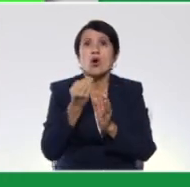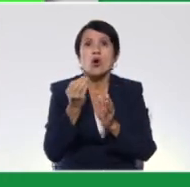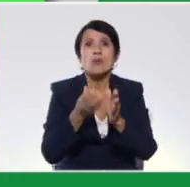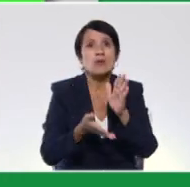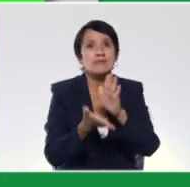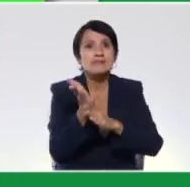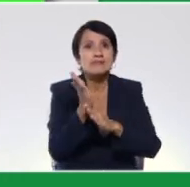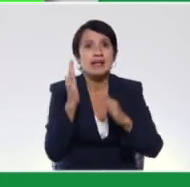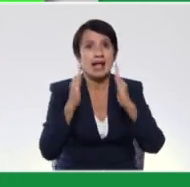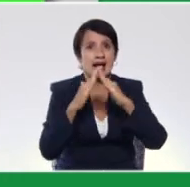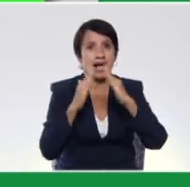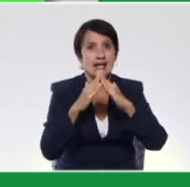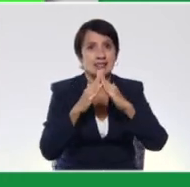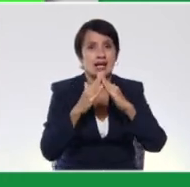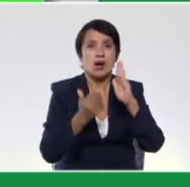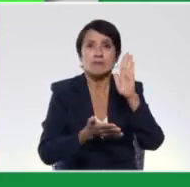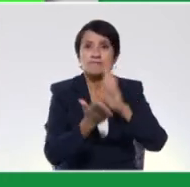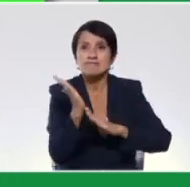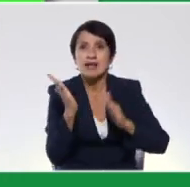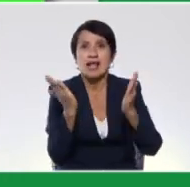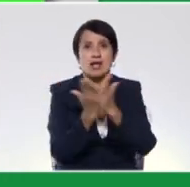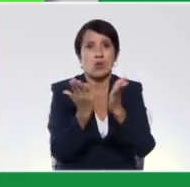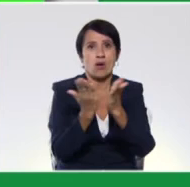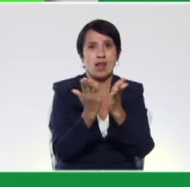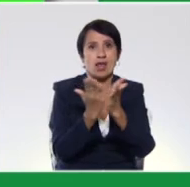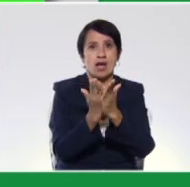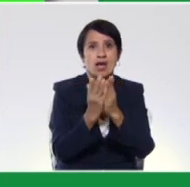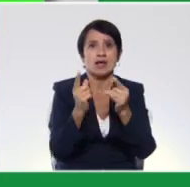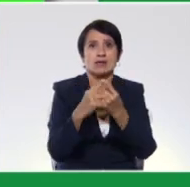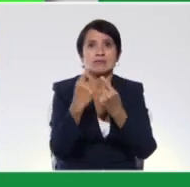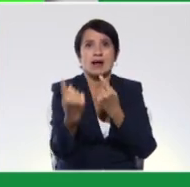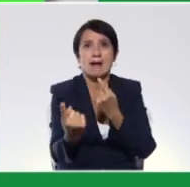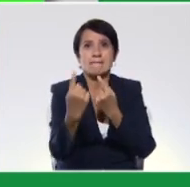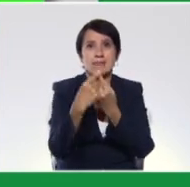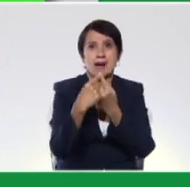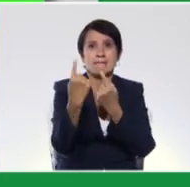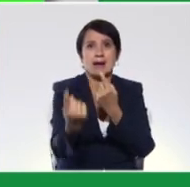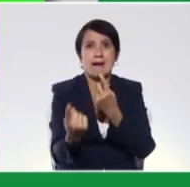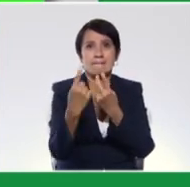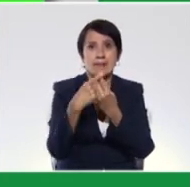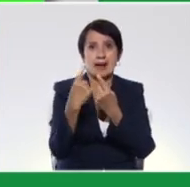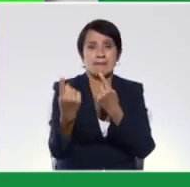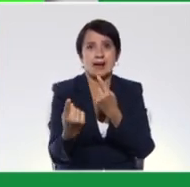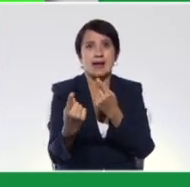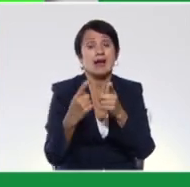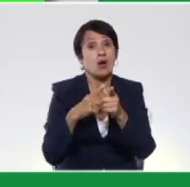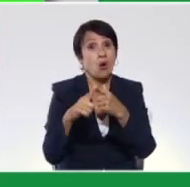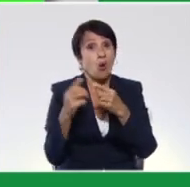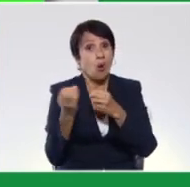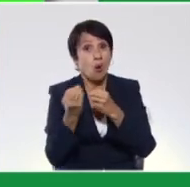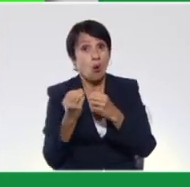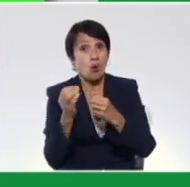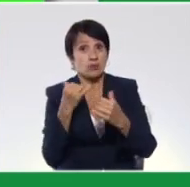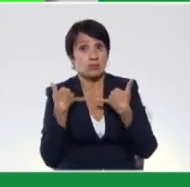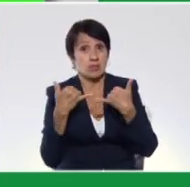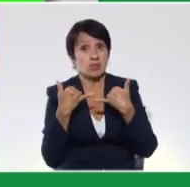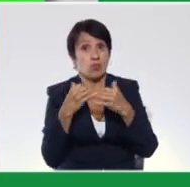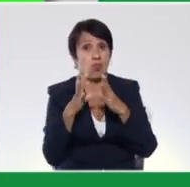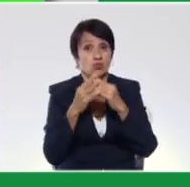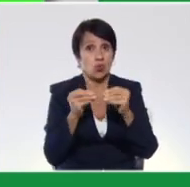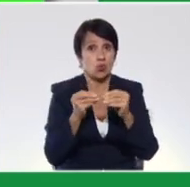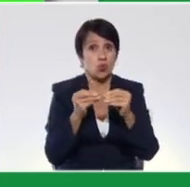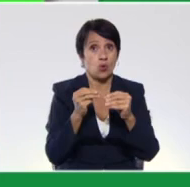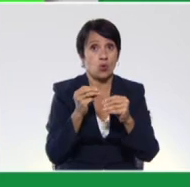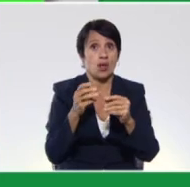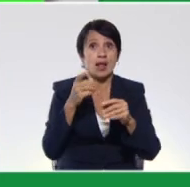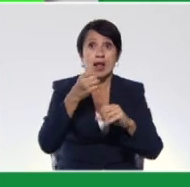casa a la escuela o viceversa, en caso de que así lo requiera por ausencia de alguno de sus